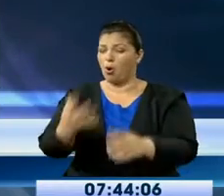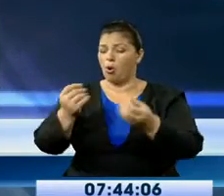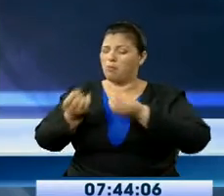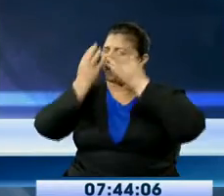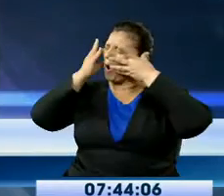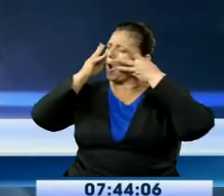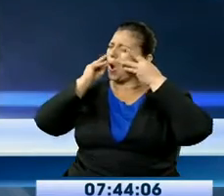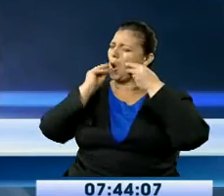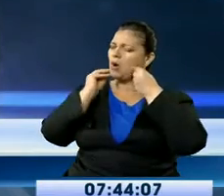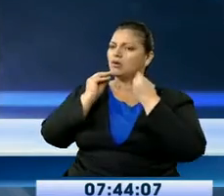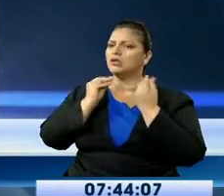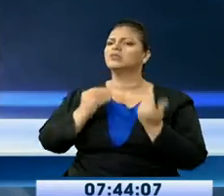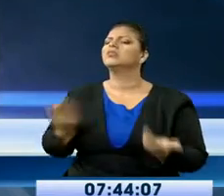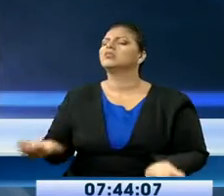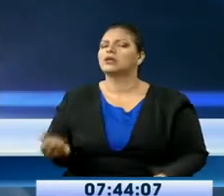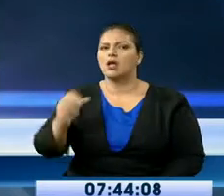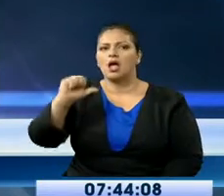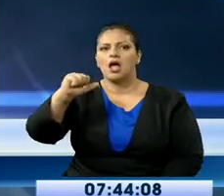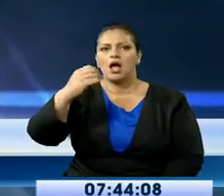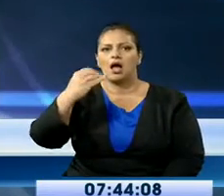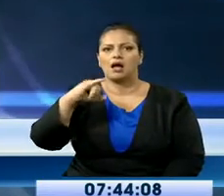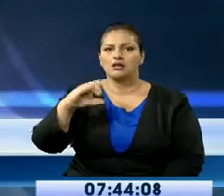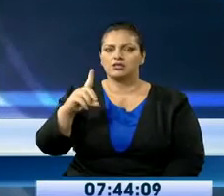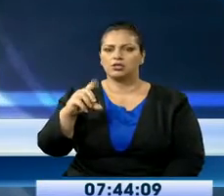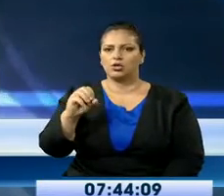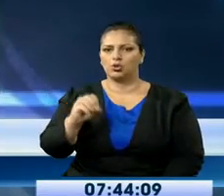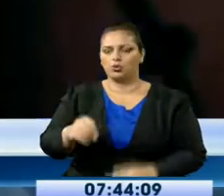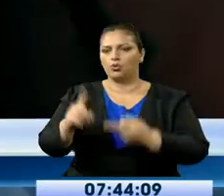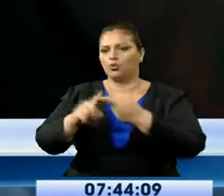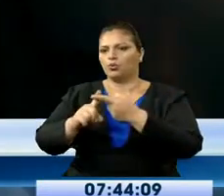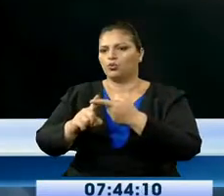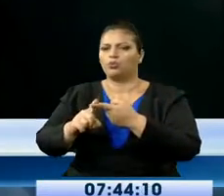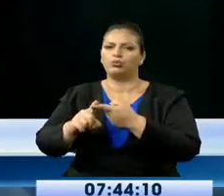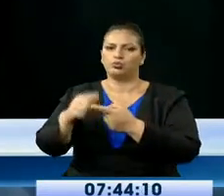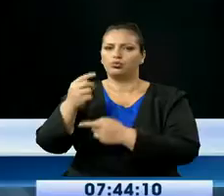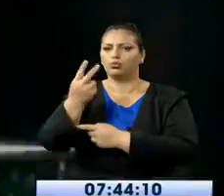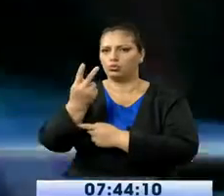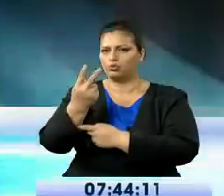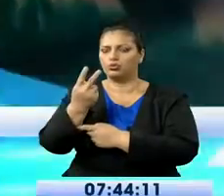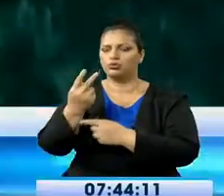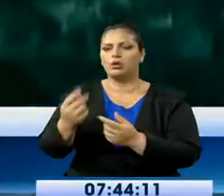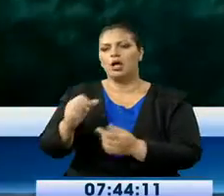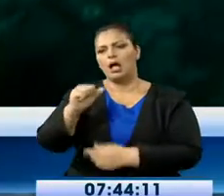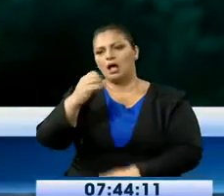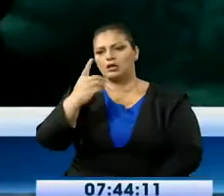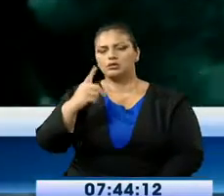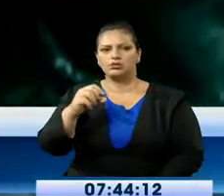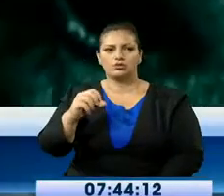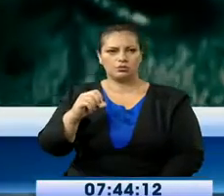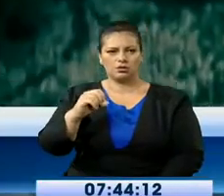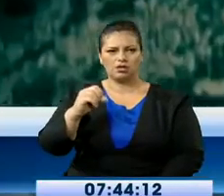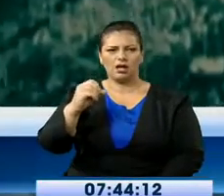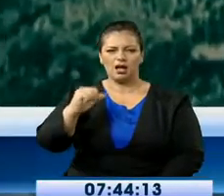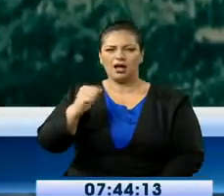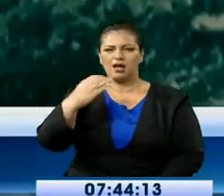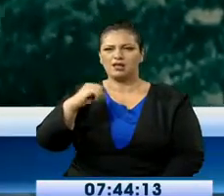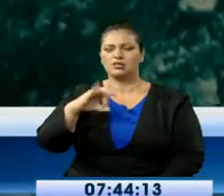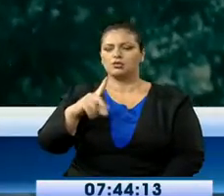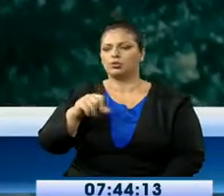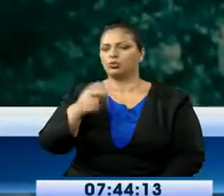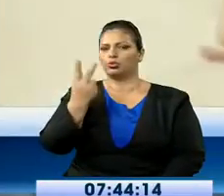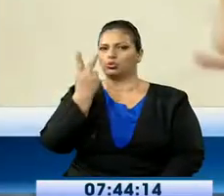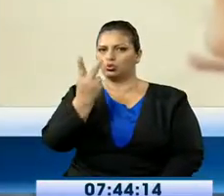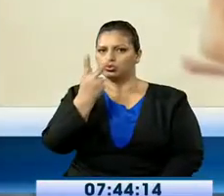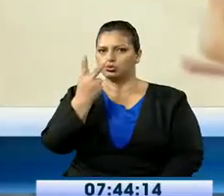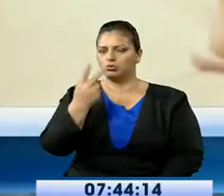utilizado tanto el ácido sulfúrico como el ácido clorhídrico. La aplicación de ácido genera una consecuente liberación de